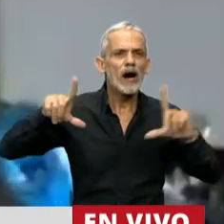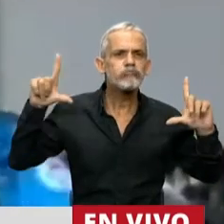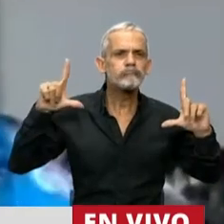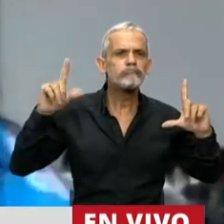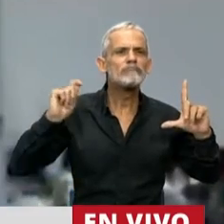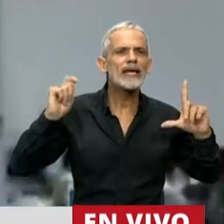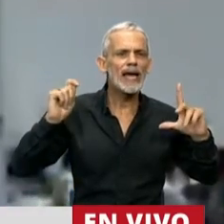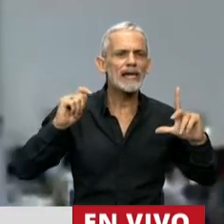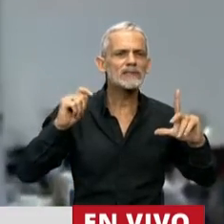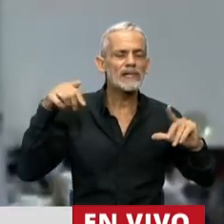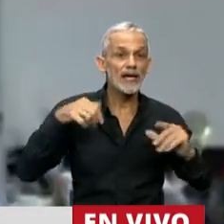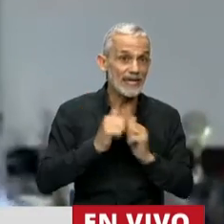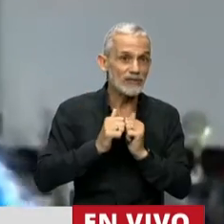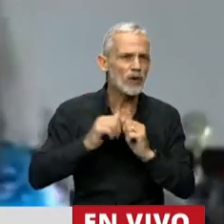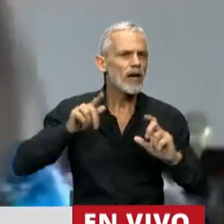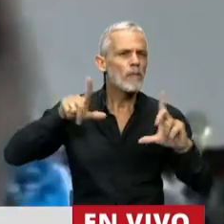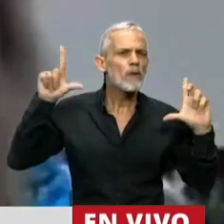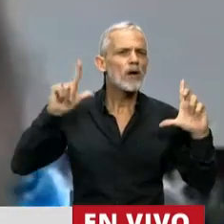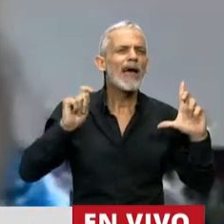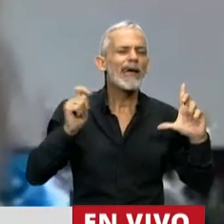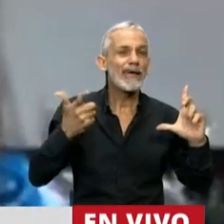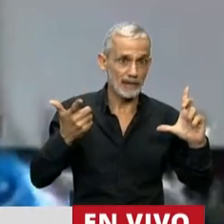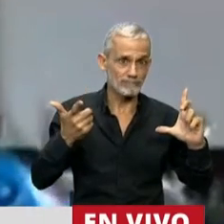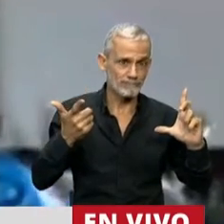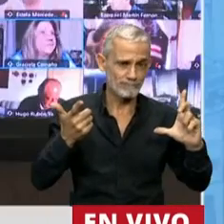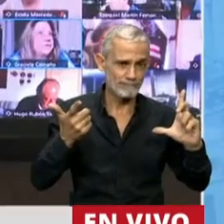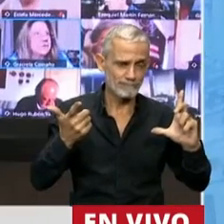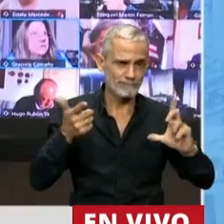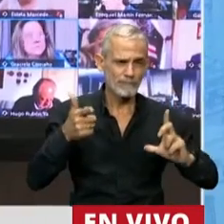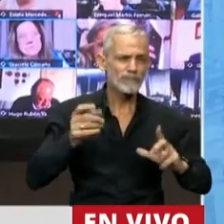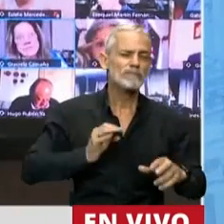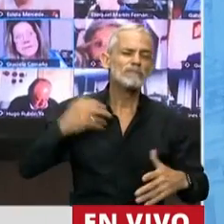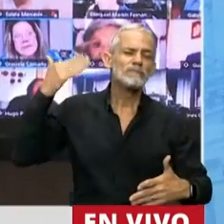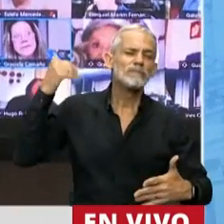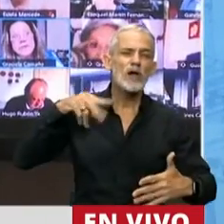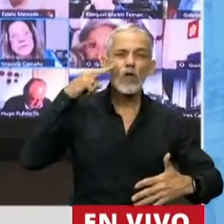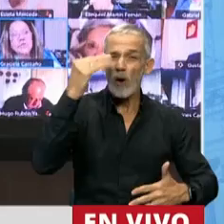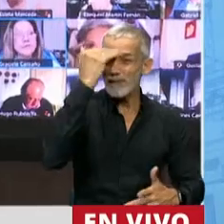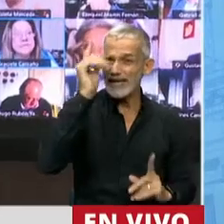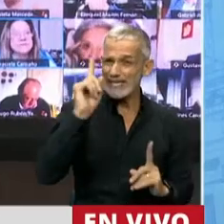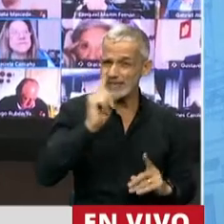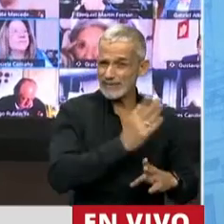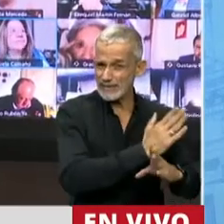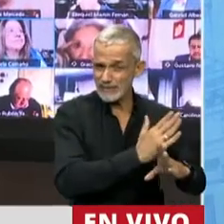de esta historia, que han sido desde el año 2015